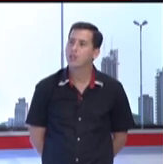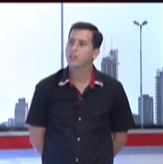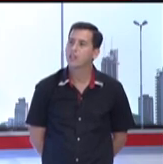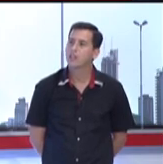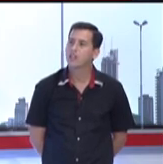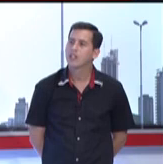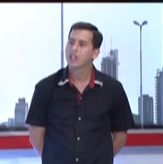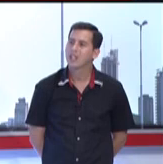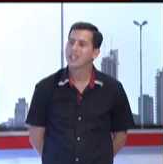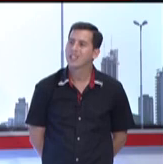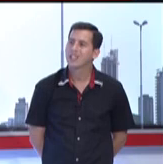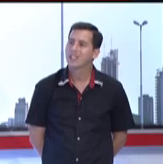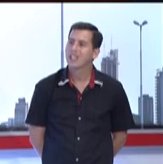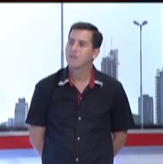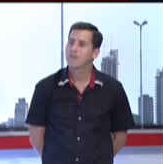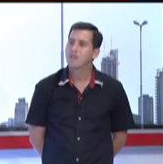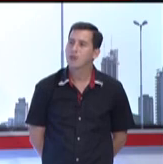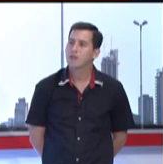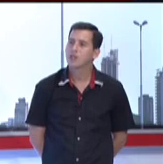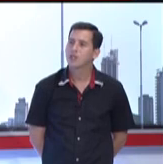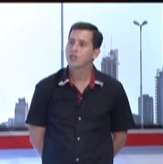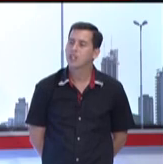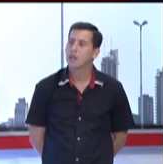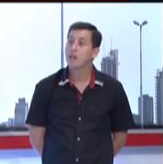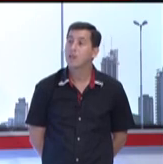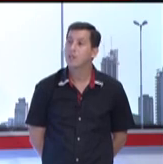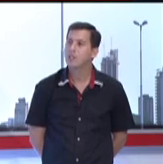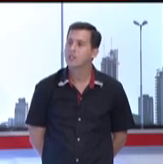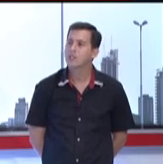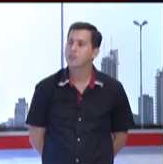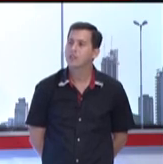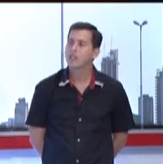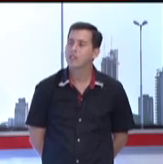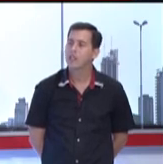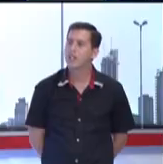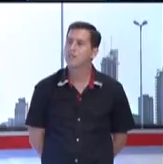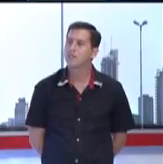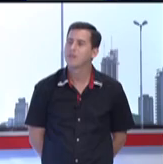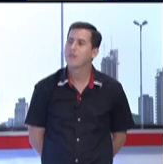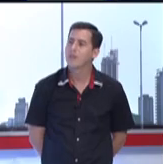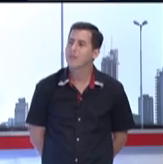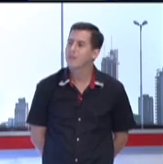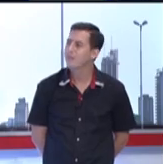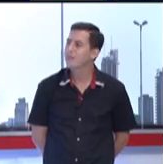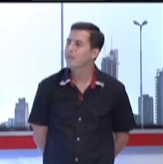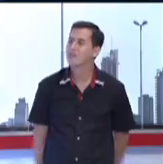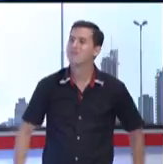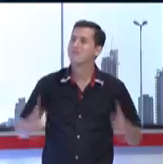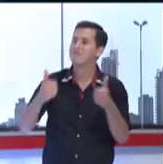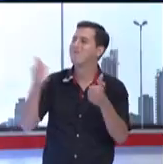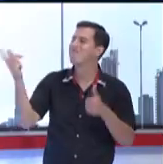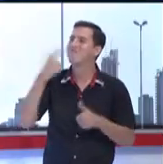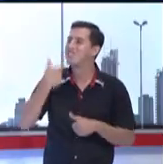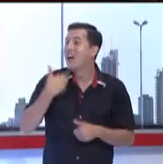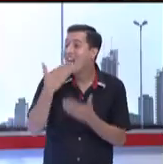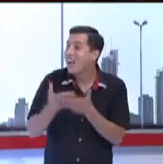personas de la misma forma. Entonces, le esperamos en el Centro Rosa Peña. Vengan. Me encanta la sonrisa con la que